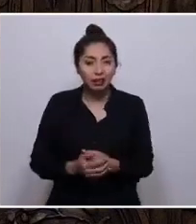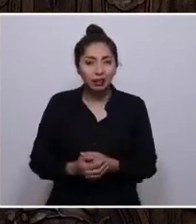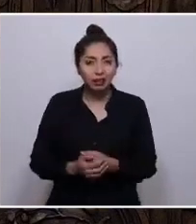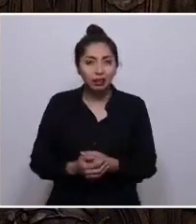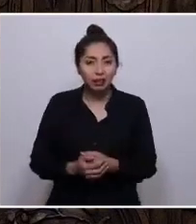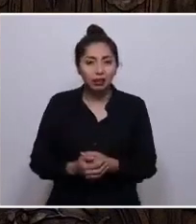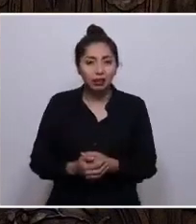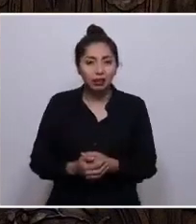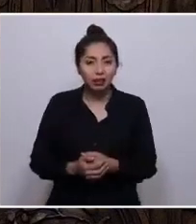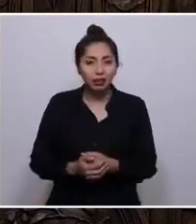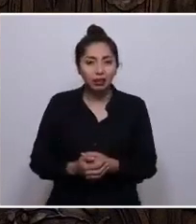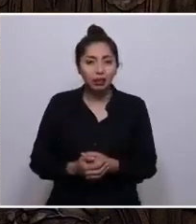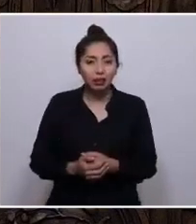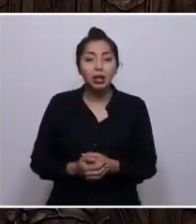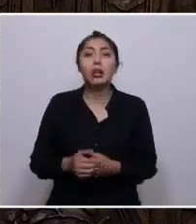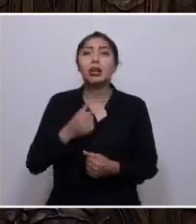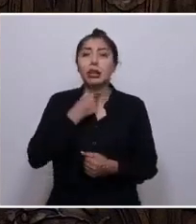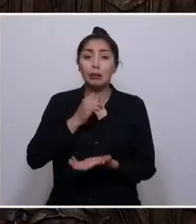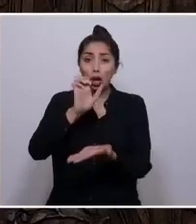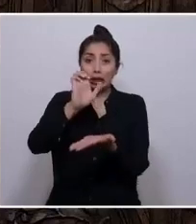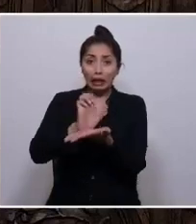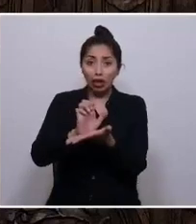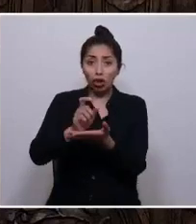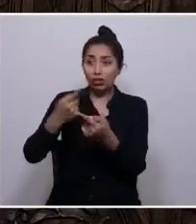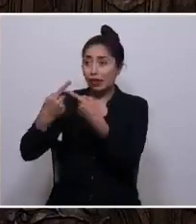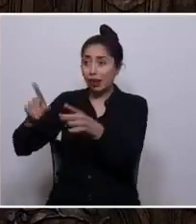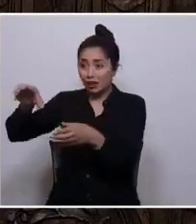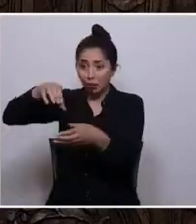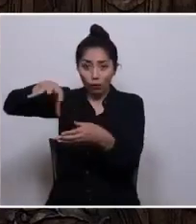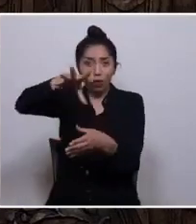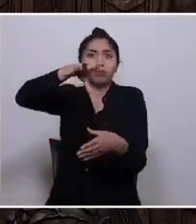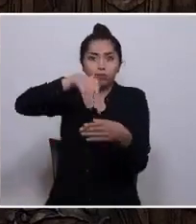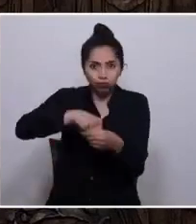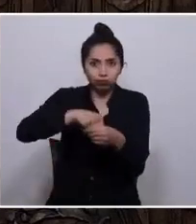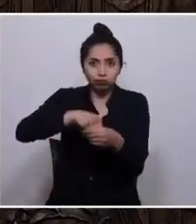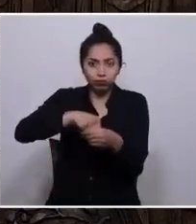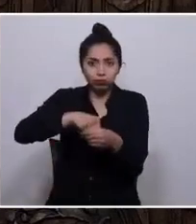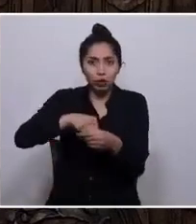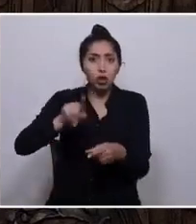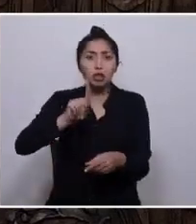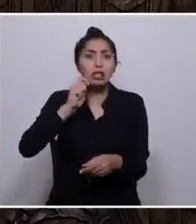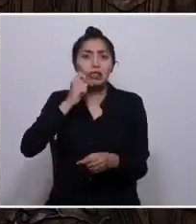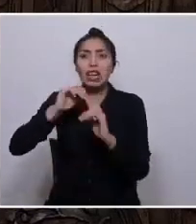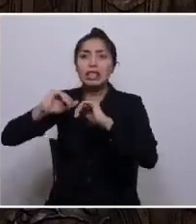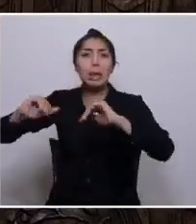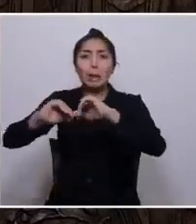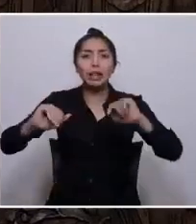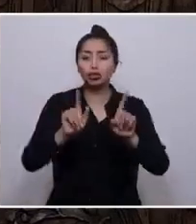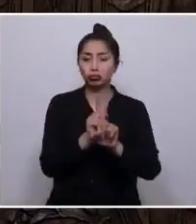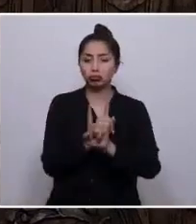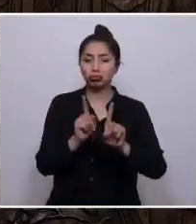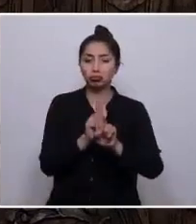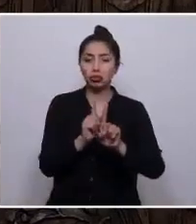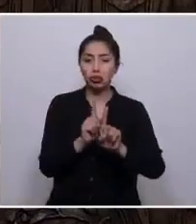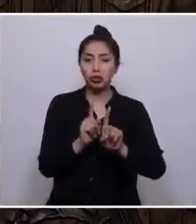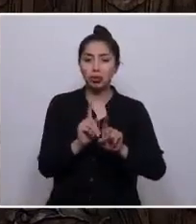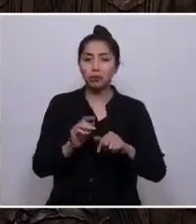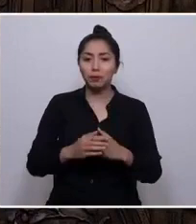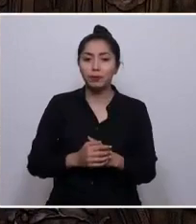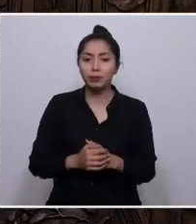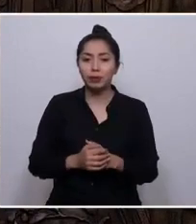La plurinacionalidad. La plurinacionalidad no es multiculturalismo ni separación. Es como la huipala que tengo acá al frente.